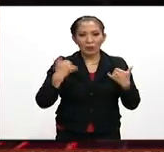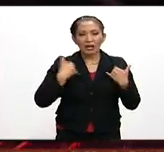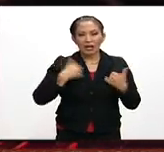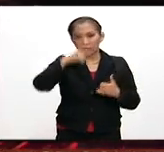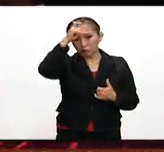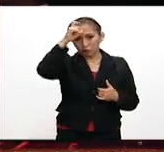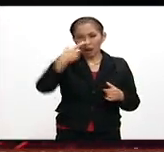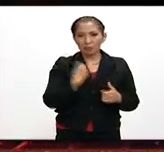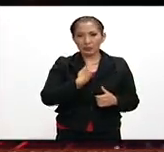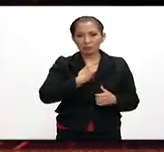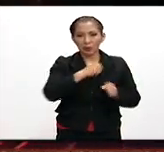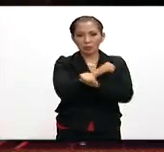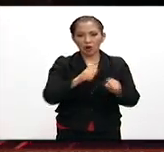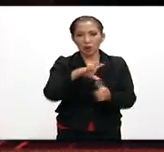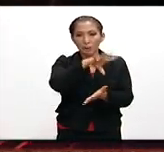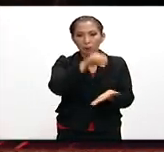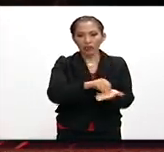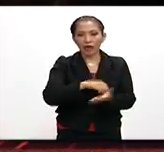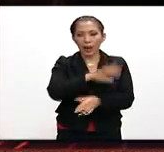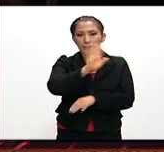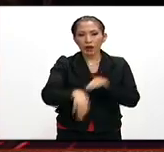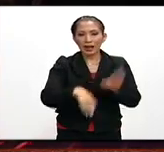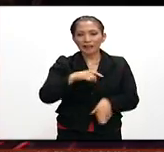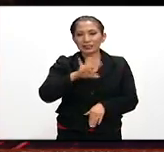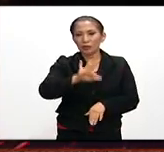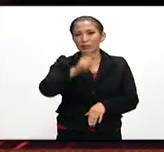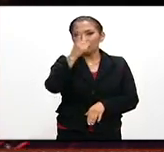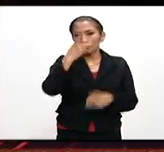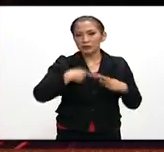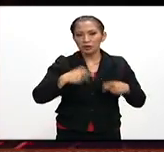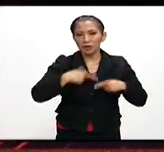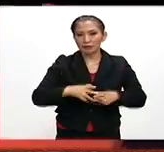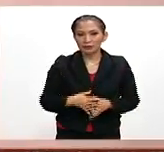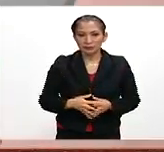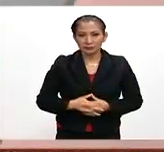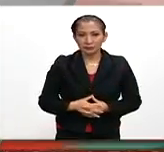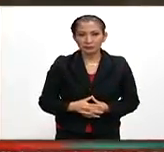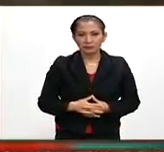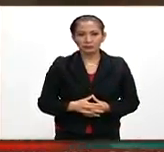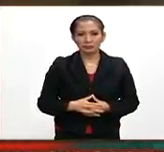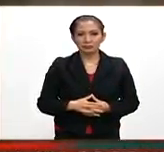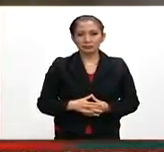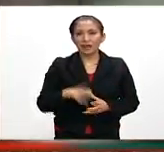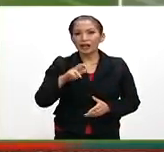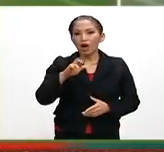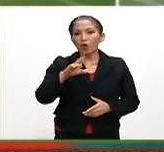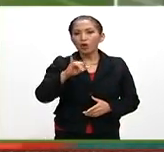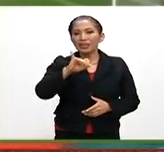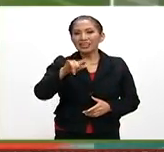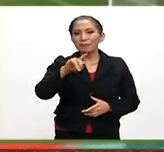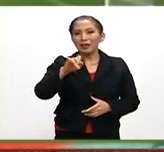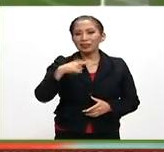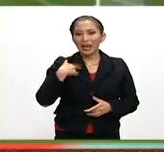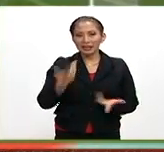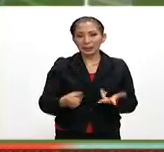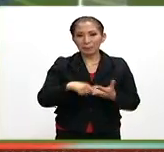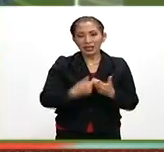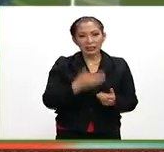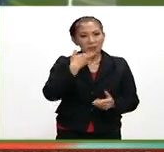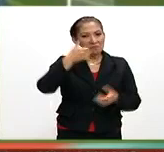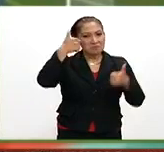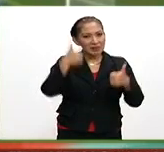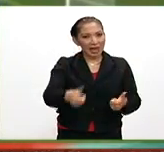turco se hace estallar en boda y mata a 51 personas. Raúl Jiménez debuta con el pie